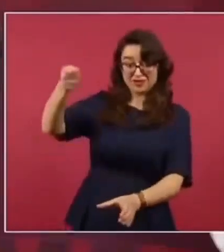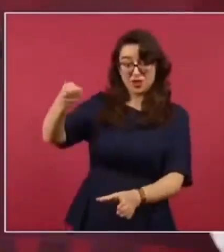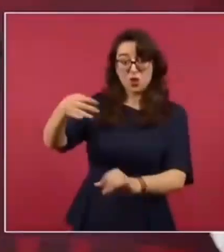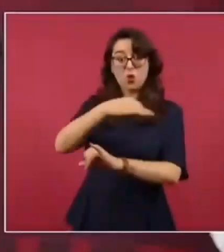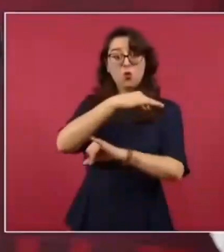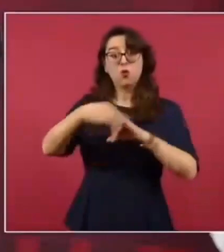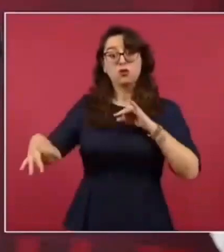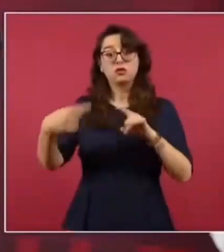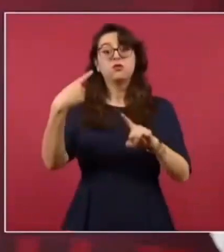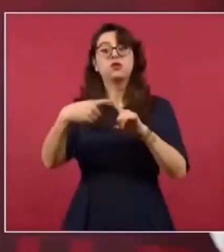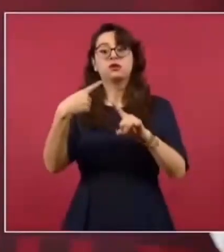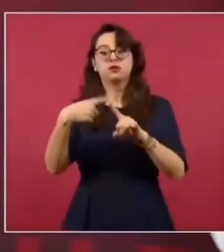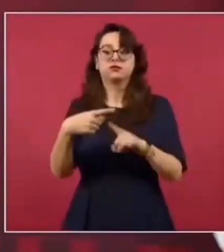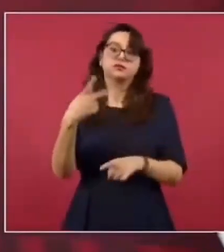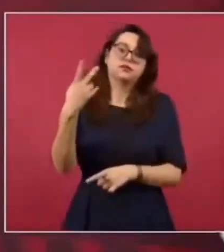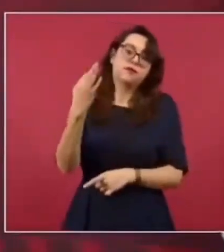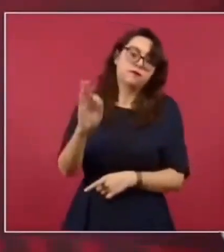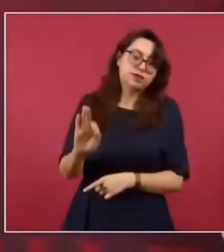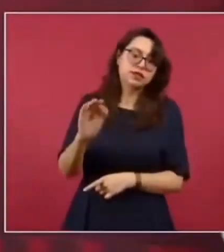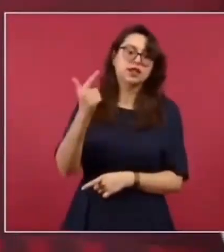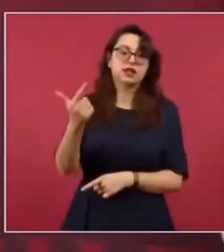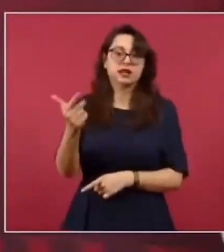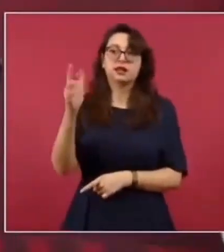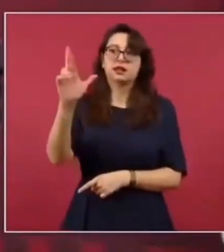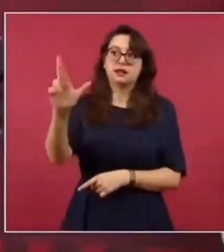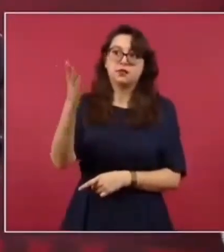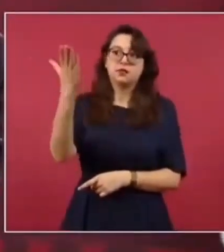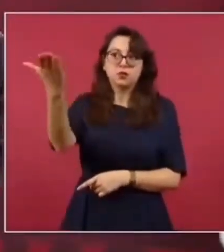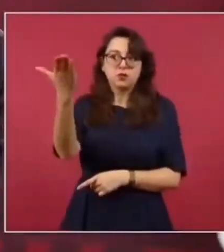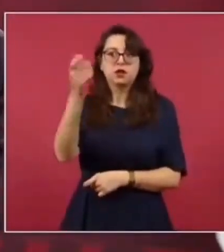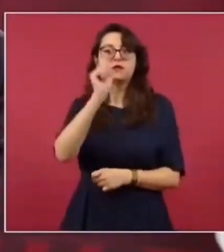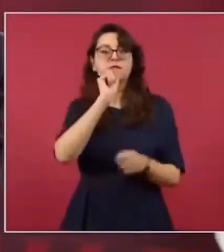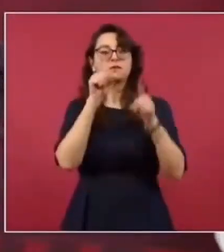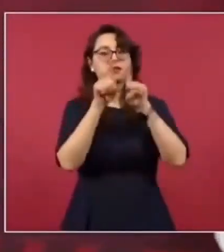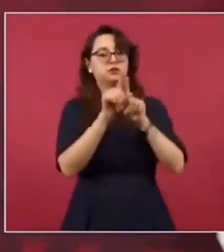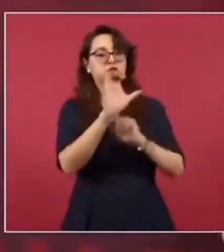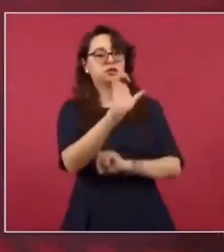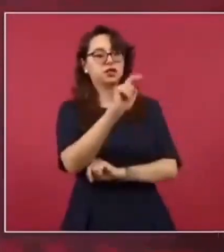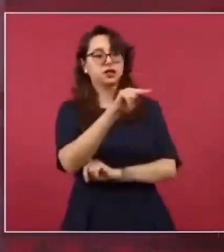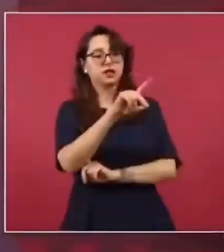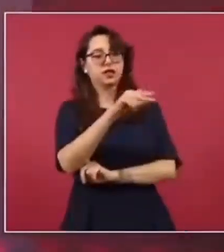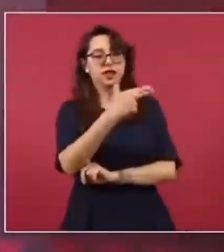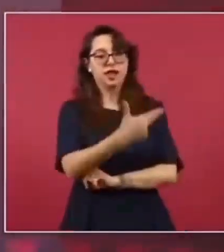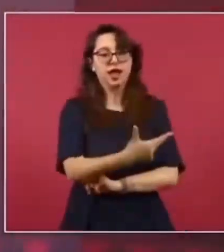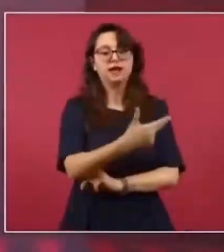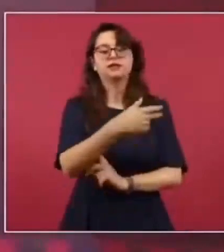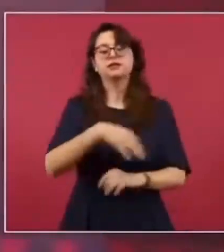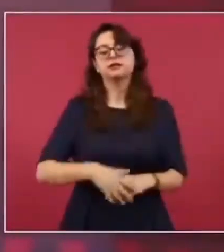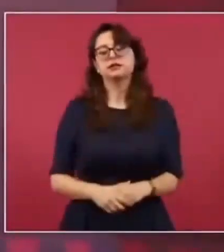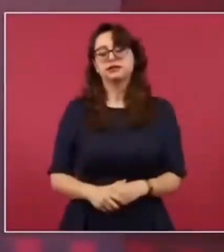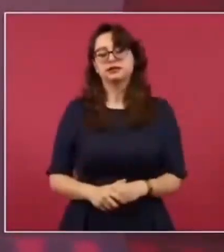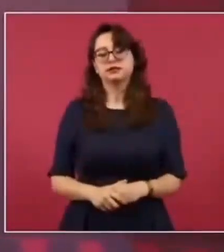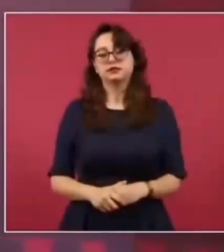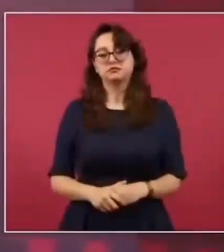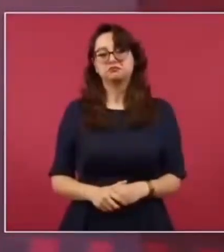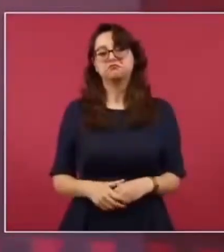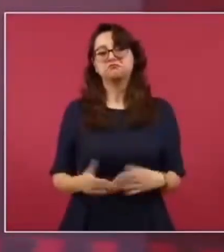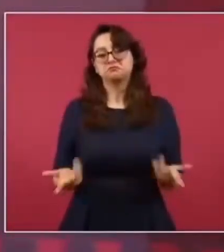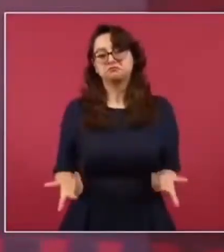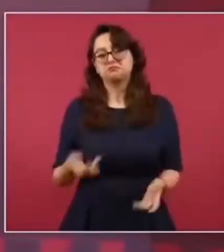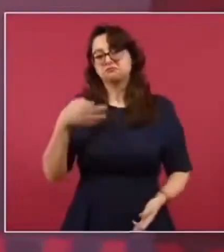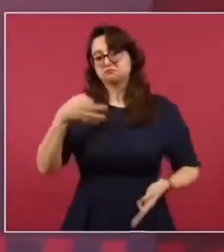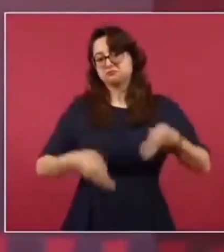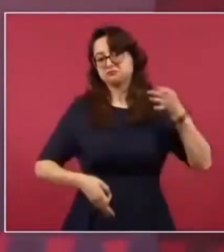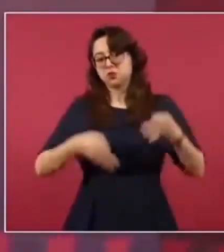fiscalía y la Comisión de Derechos Humanos y también, en su caso, el Poder